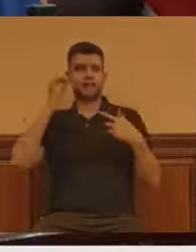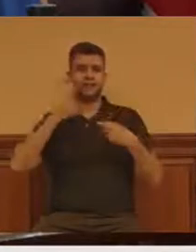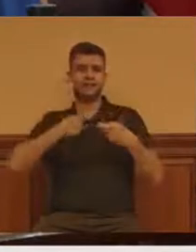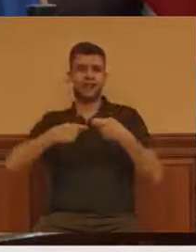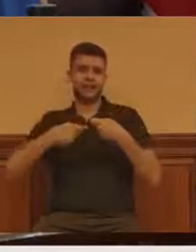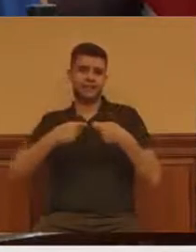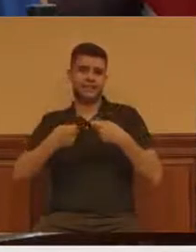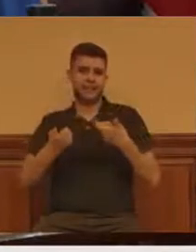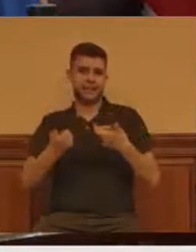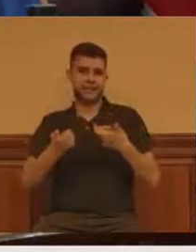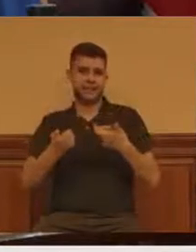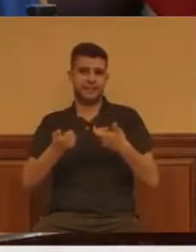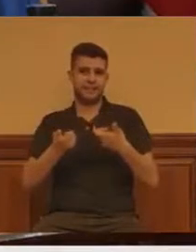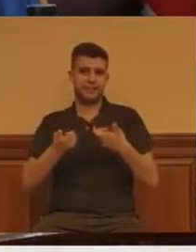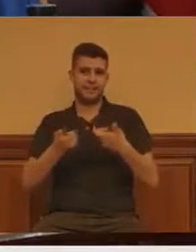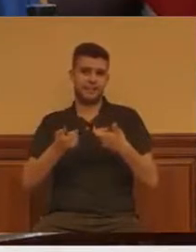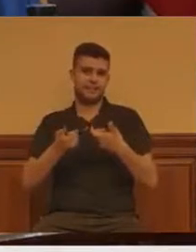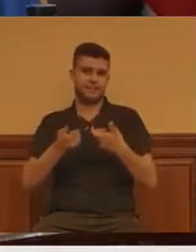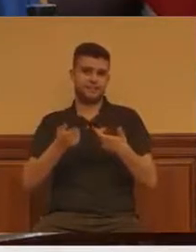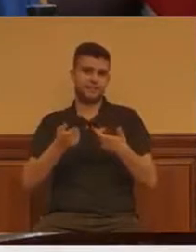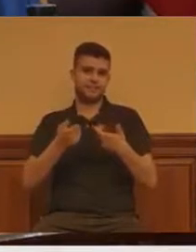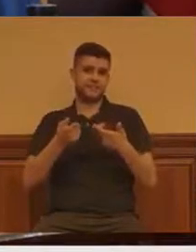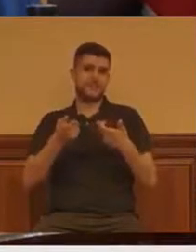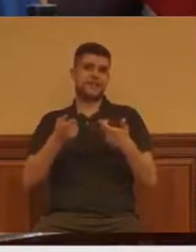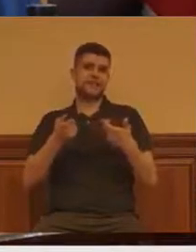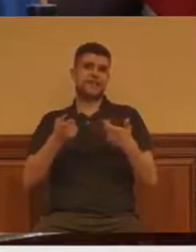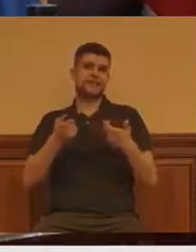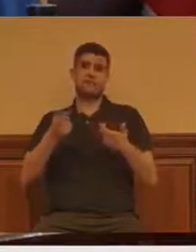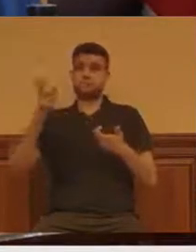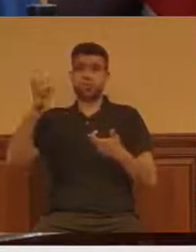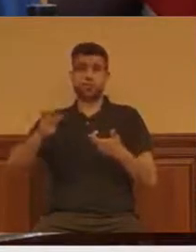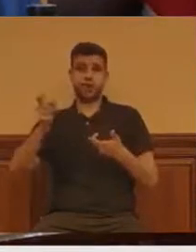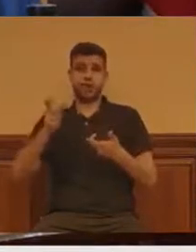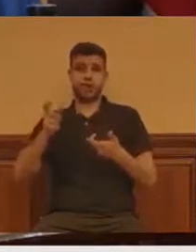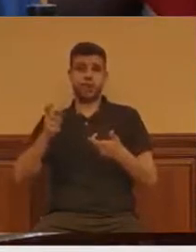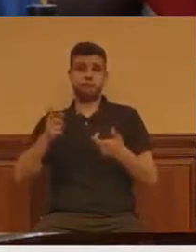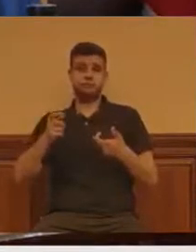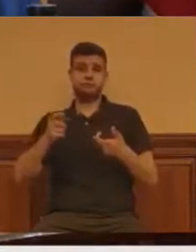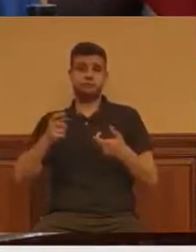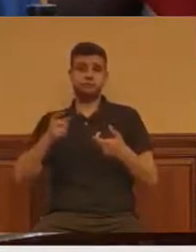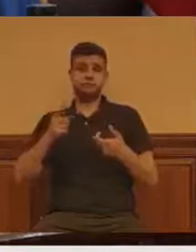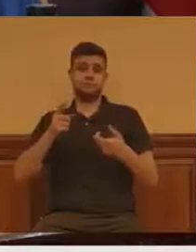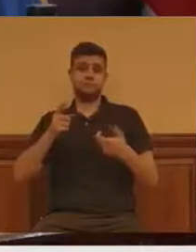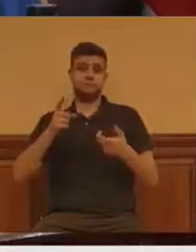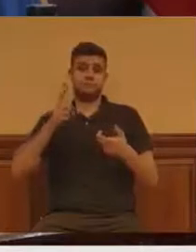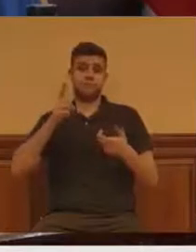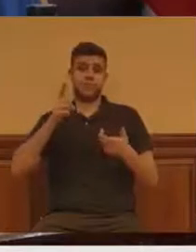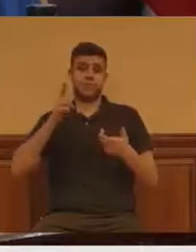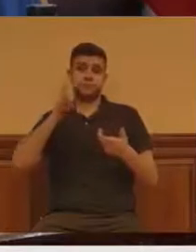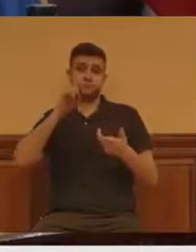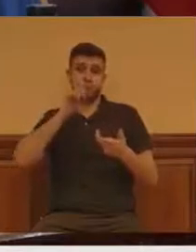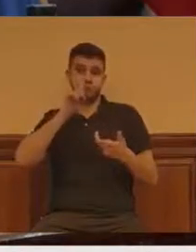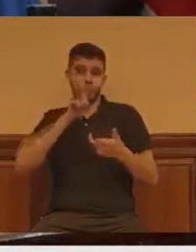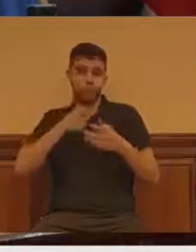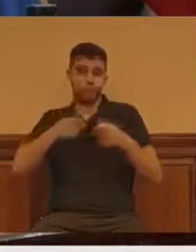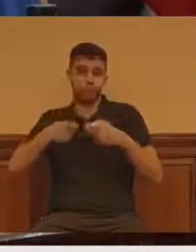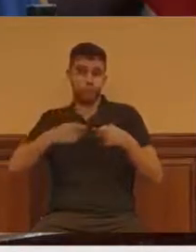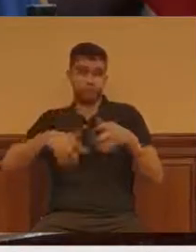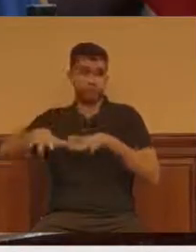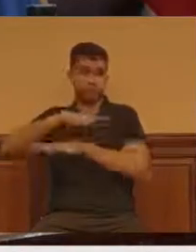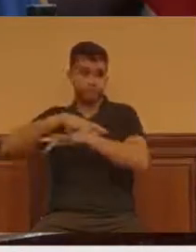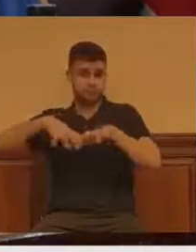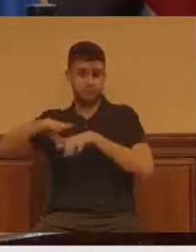los traficantes están utilizando y además de forma alarmante las redes sociales y las